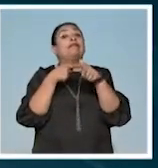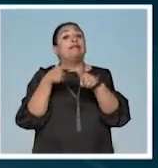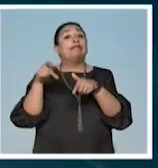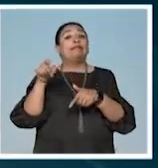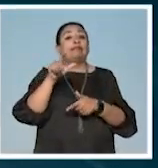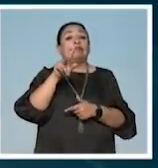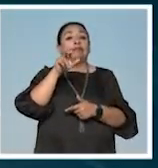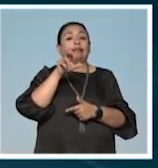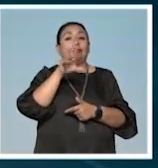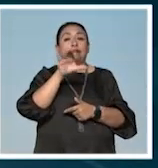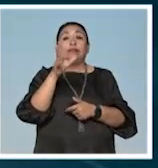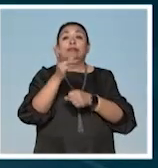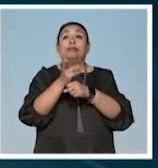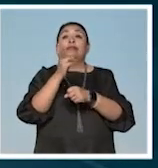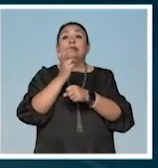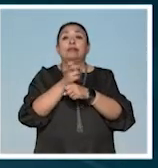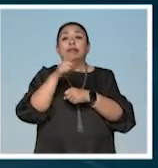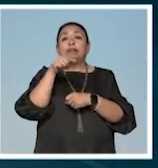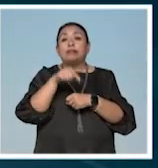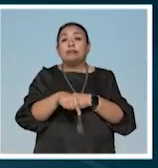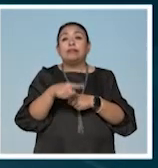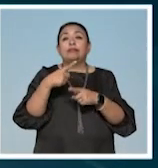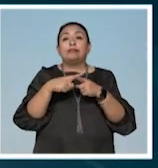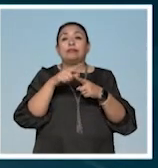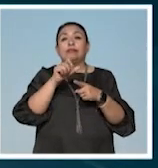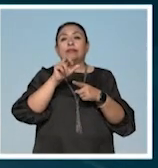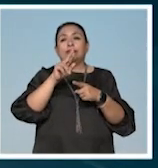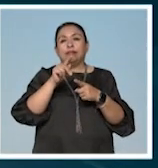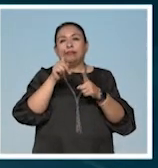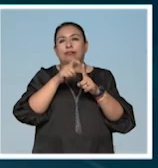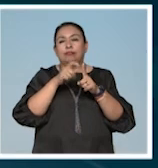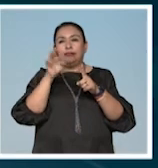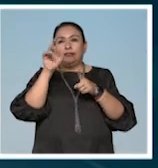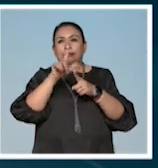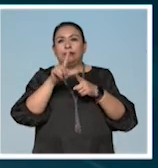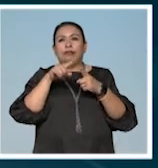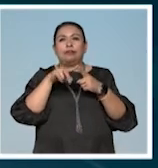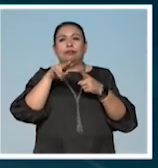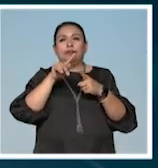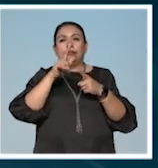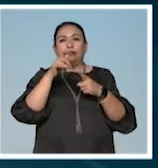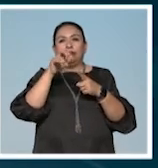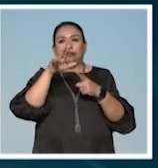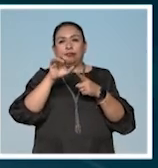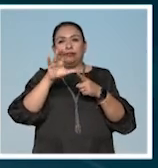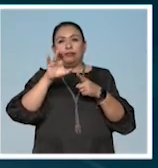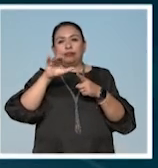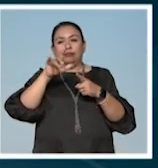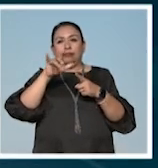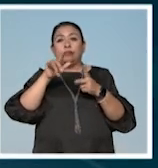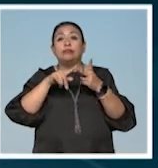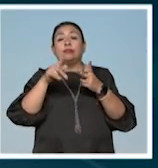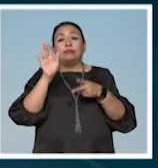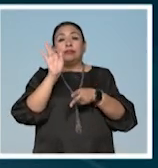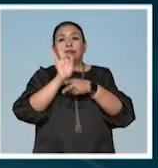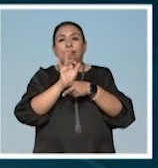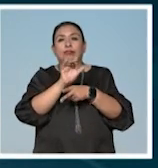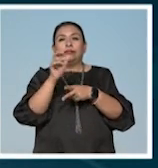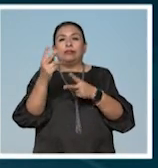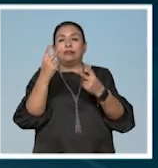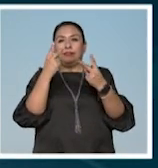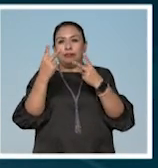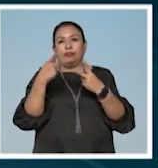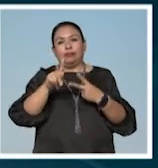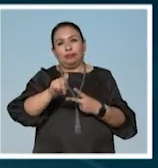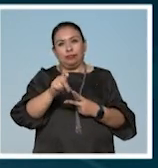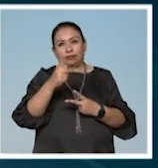Álvaro Cueva reciba en el estudio al antropólogo y crítico cultural Néstor García Canclini y al defensor de las audiencias